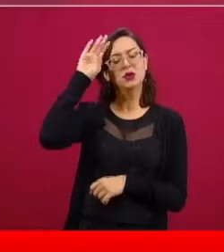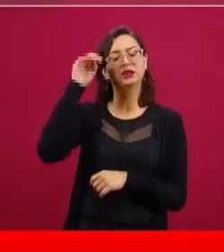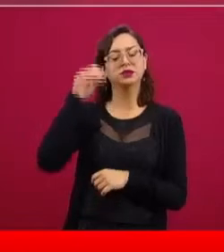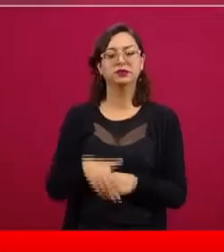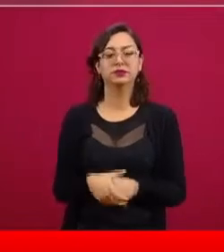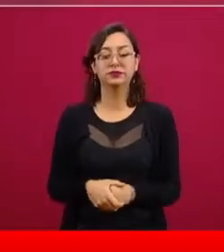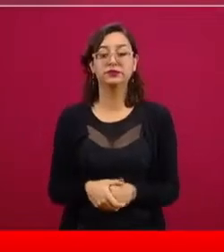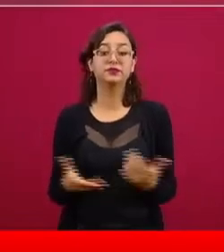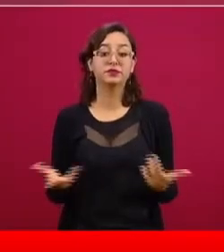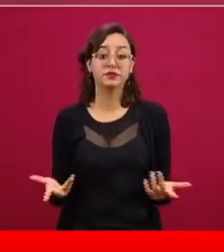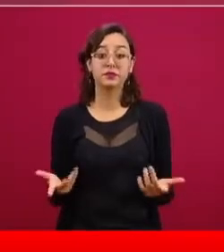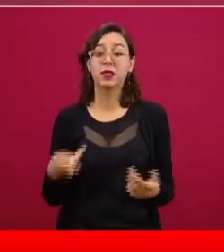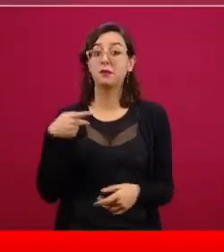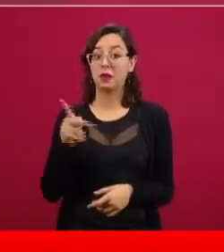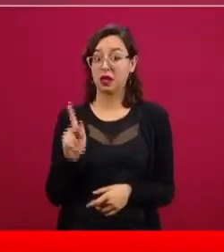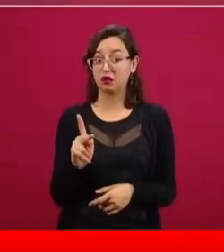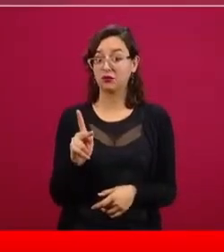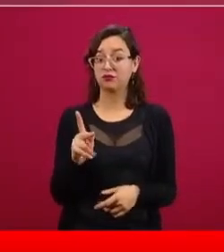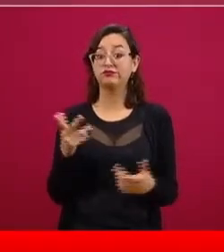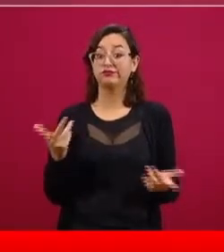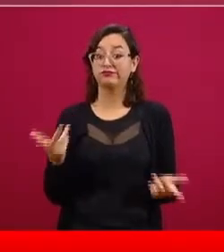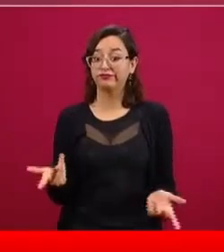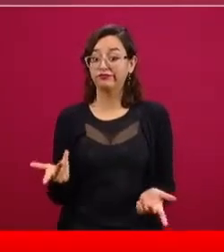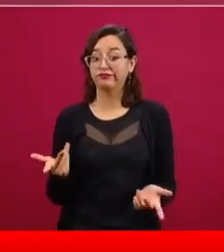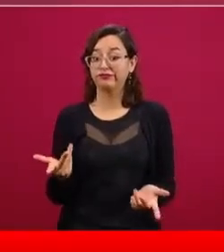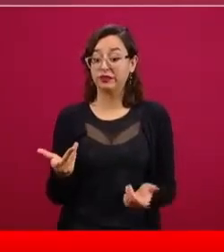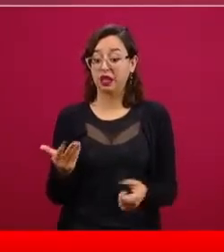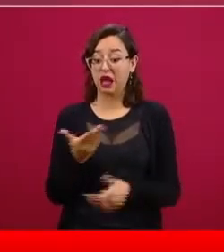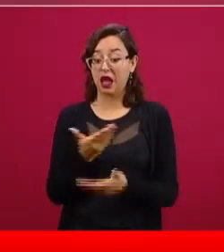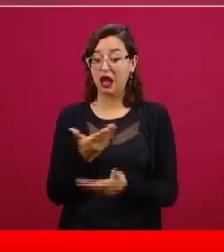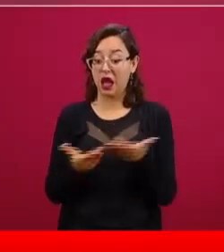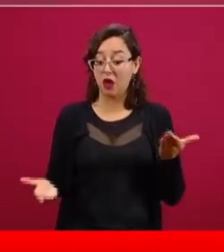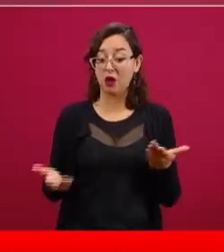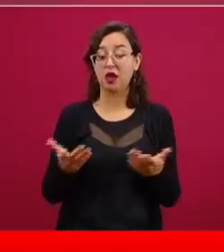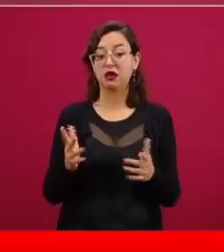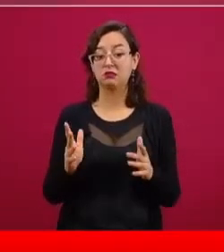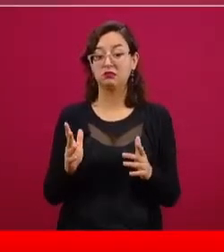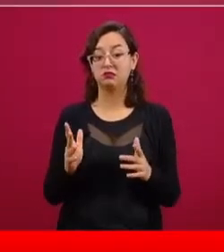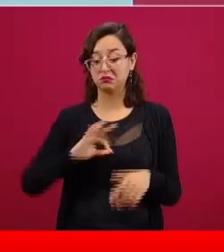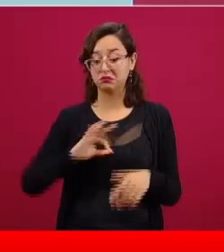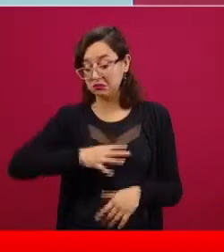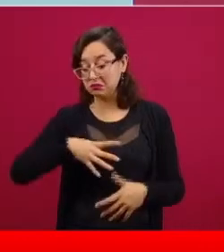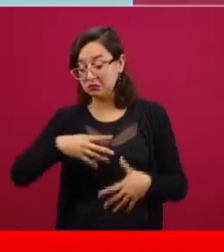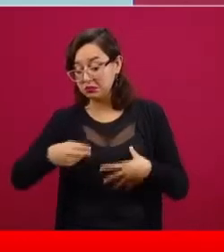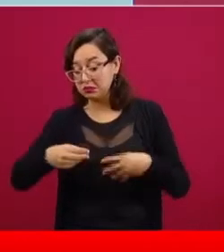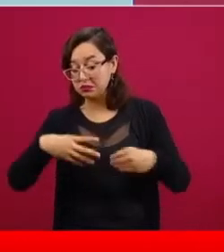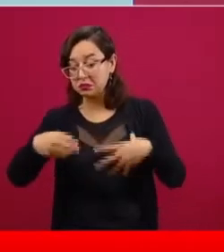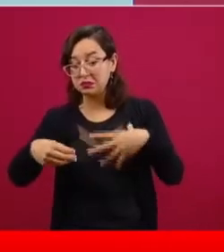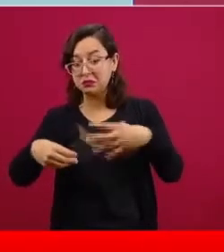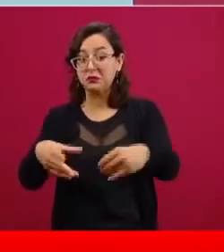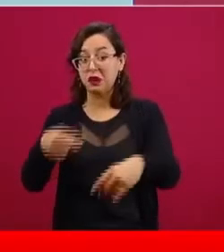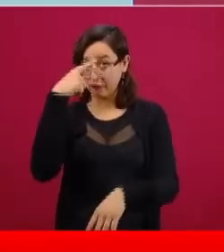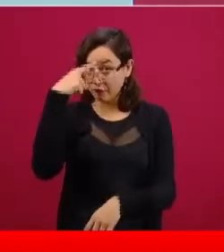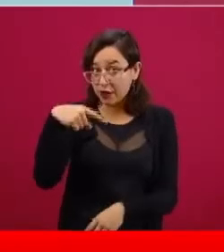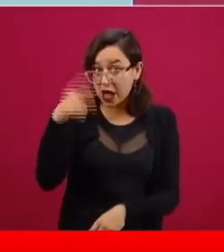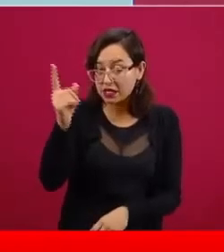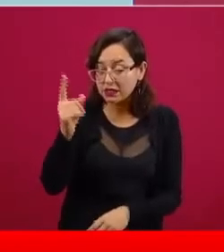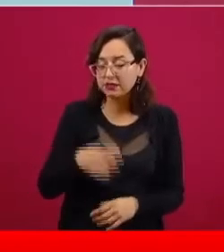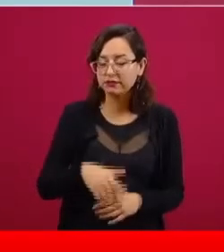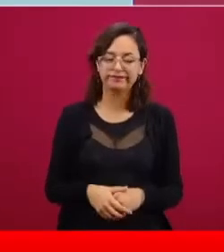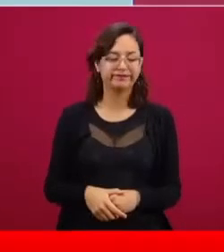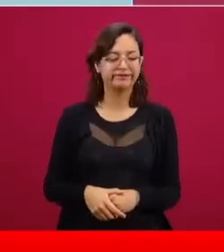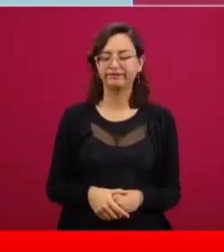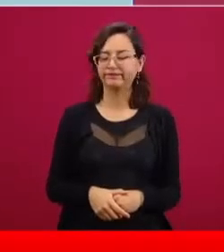señalado el presidente, momentos difíciles, no quiere decir que la epidemia va a ser algo fácil de